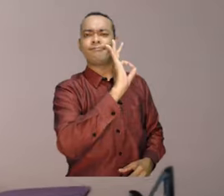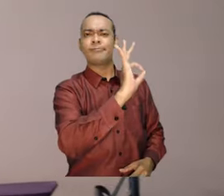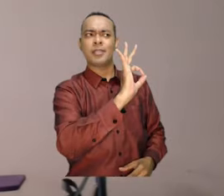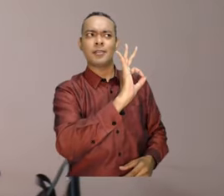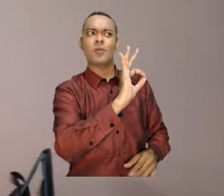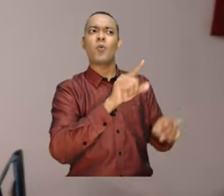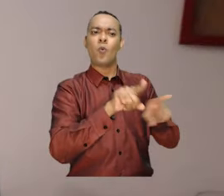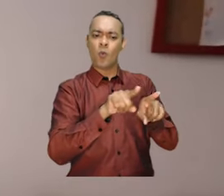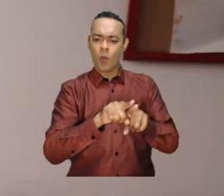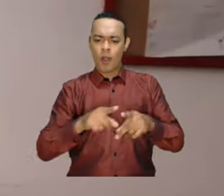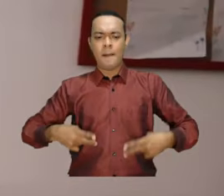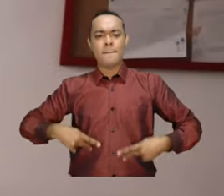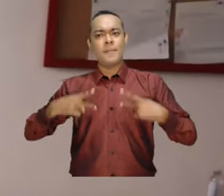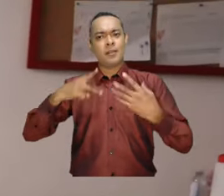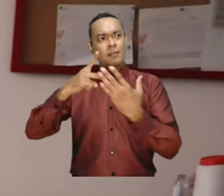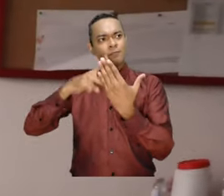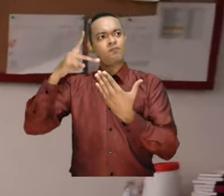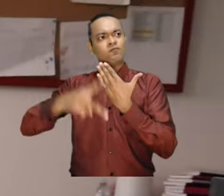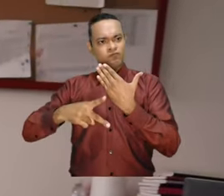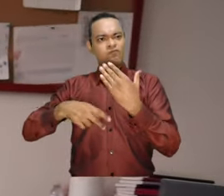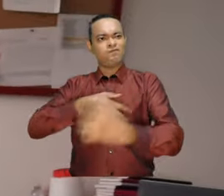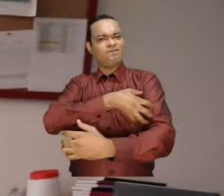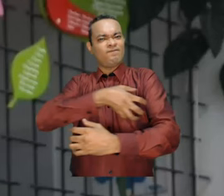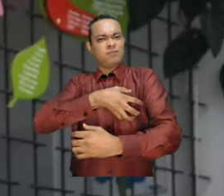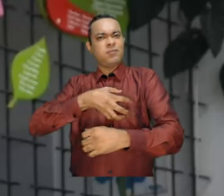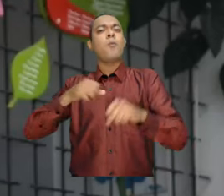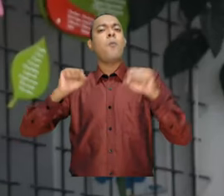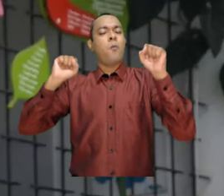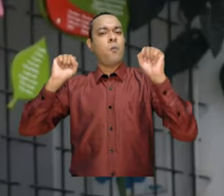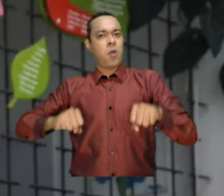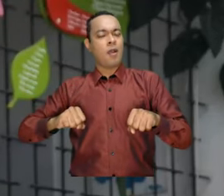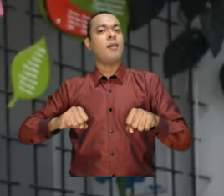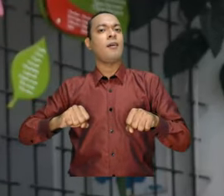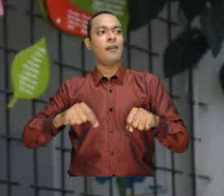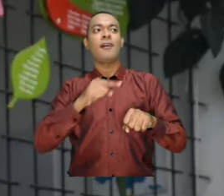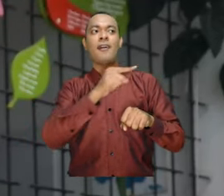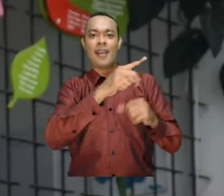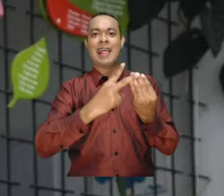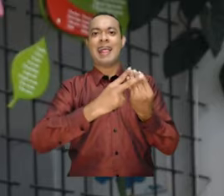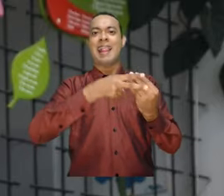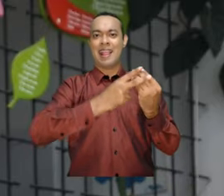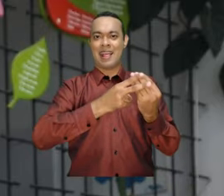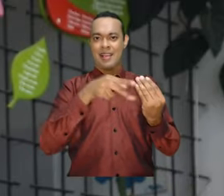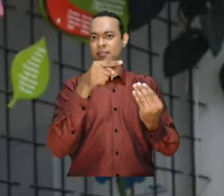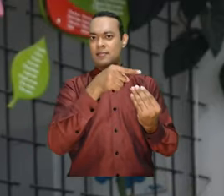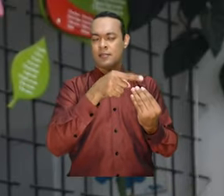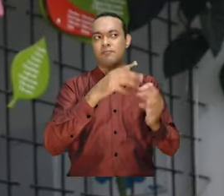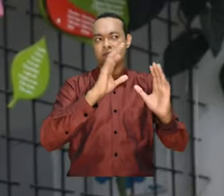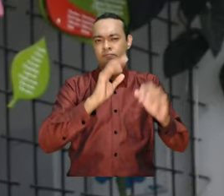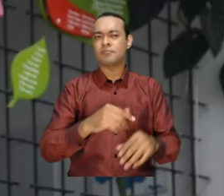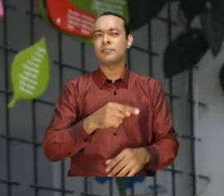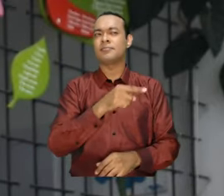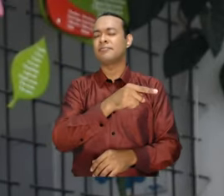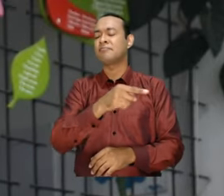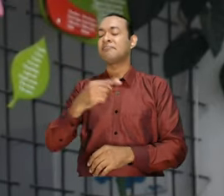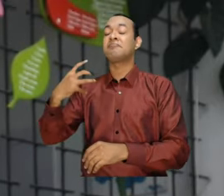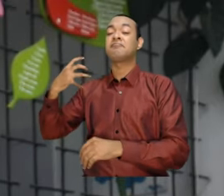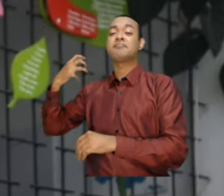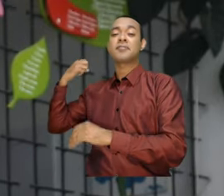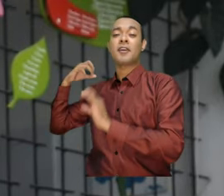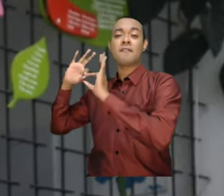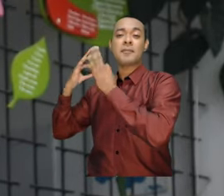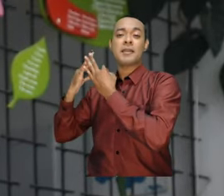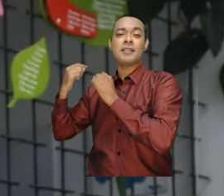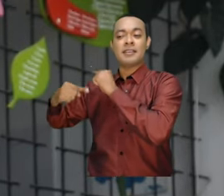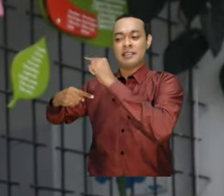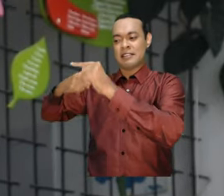para construir nuestro proyecto de vida, para empoderarnos. Y pues de allí y de una larga historia